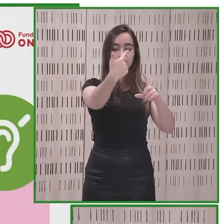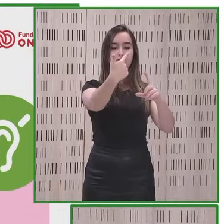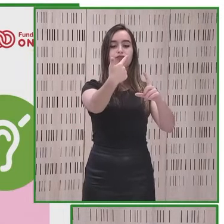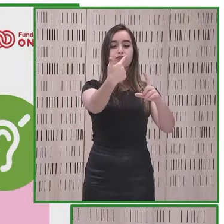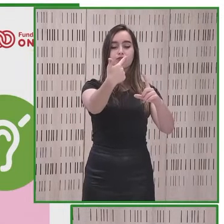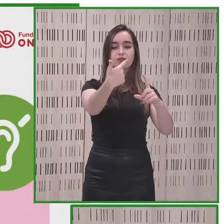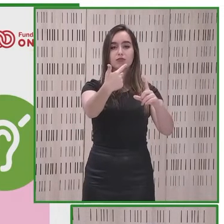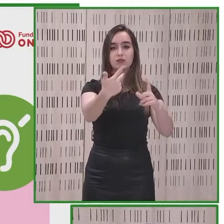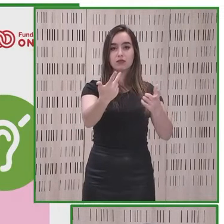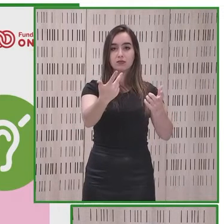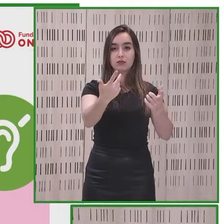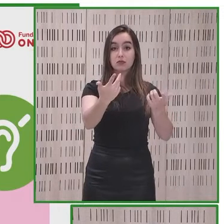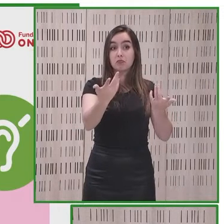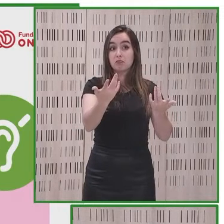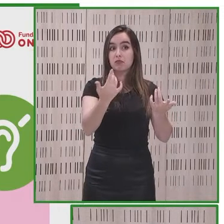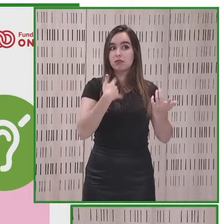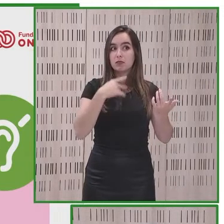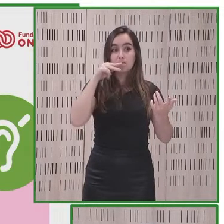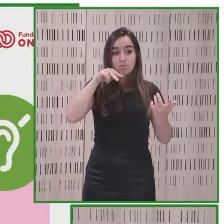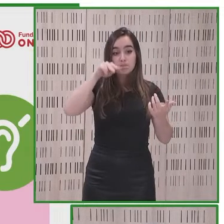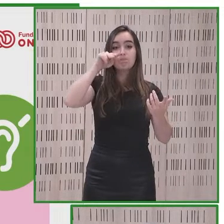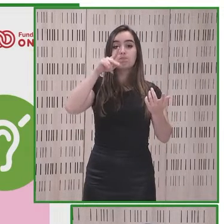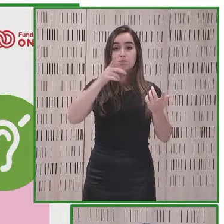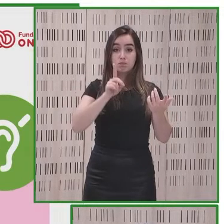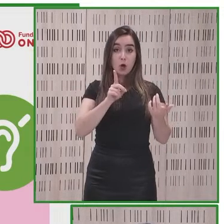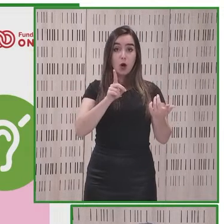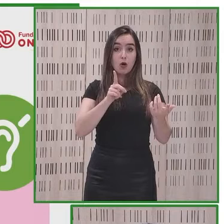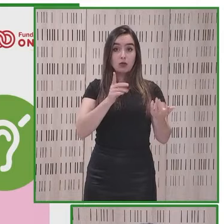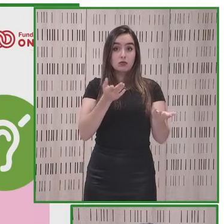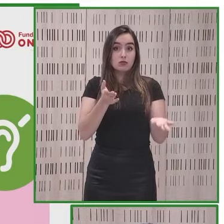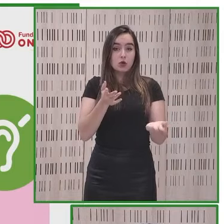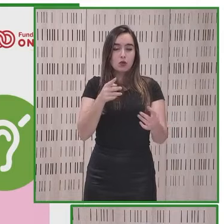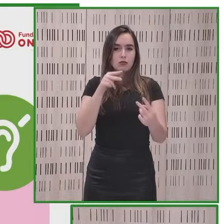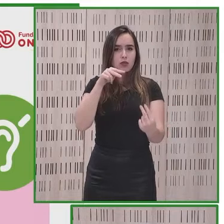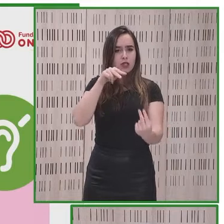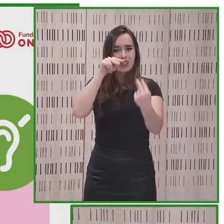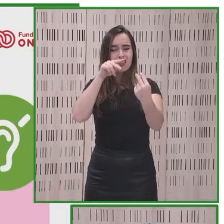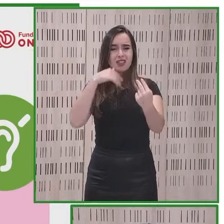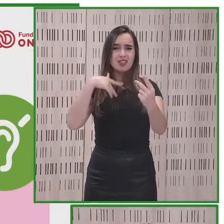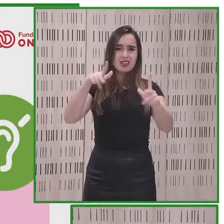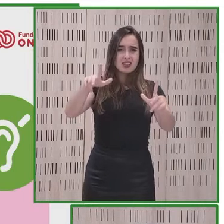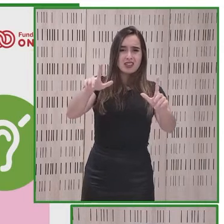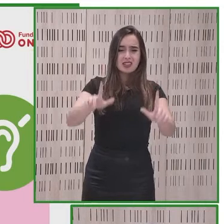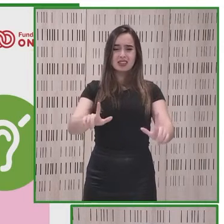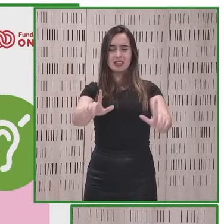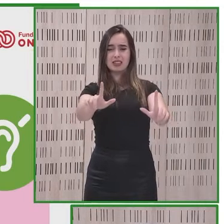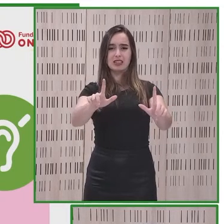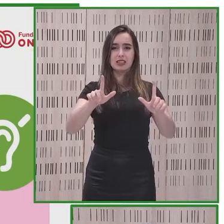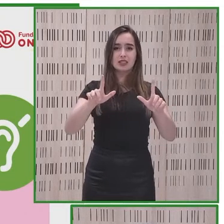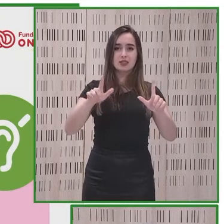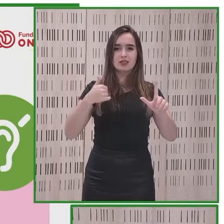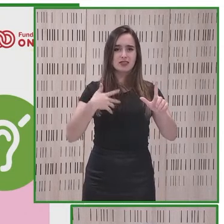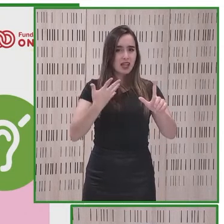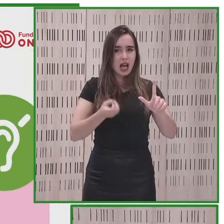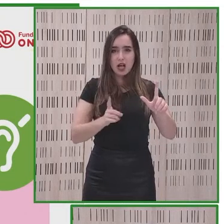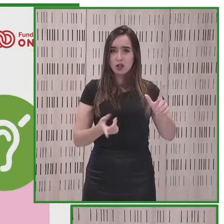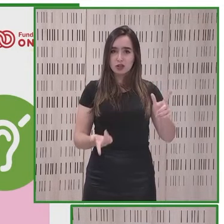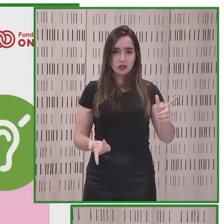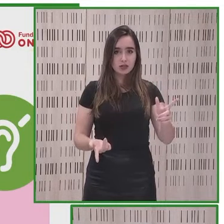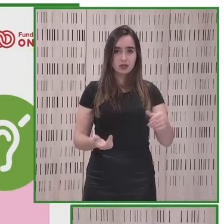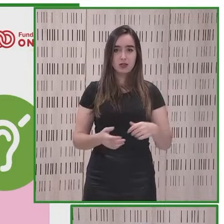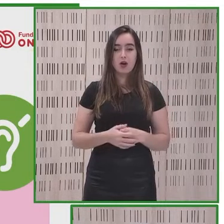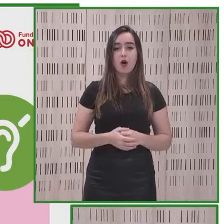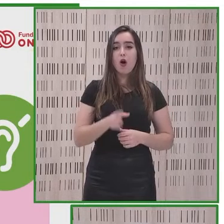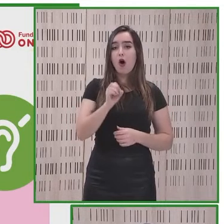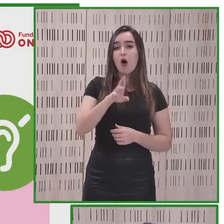Desde luego, si no ves no vas a poder encajar tu cara dentro del cajetín que aparece en la pantalla o si